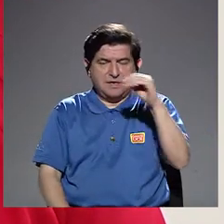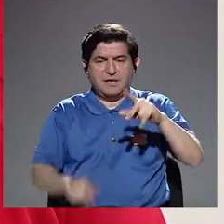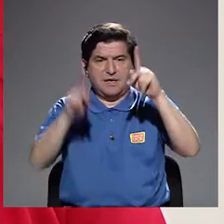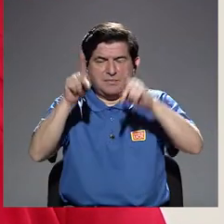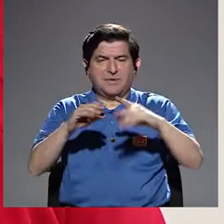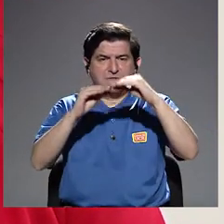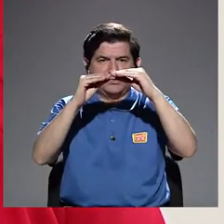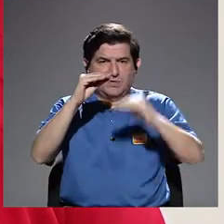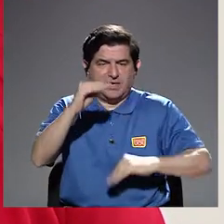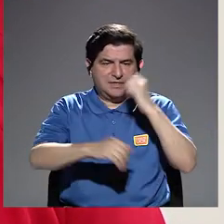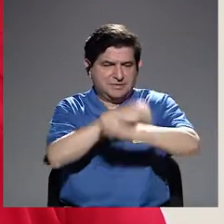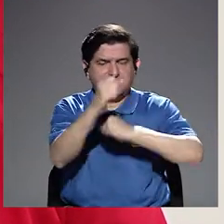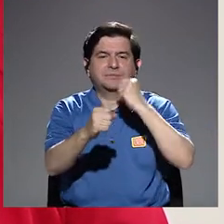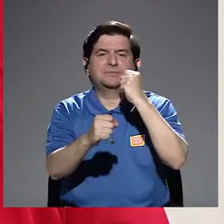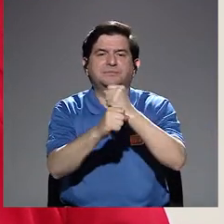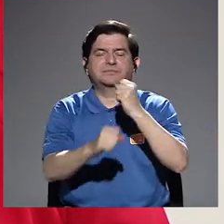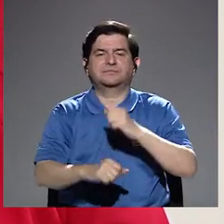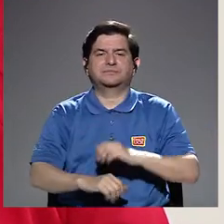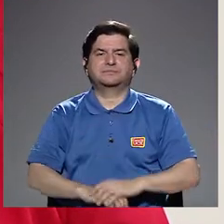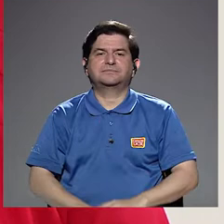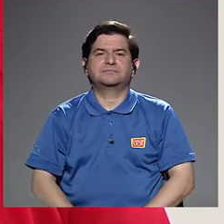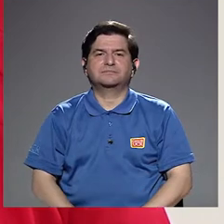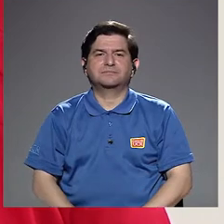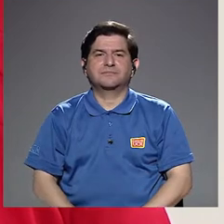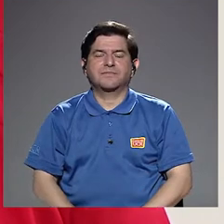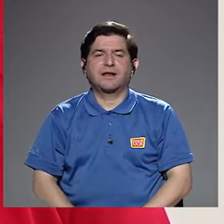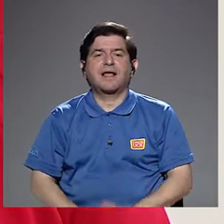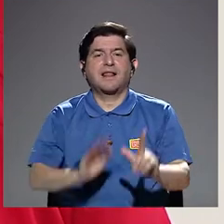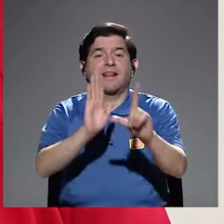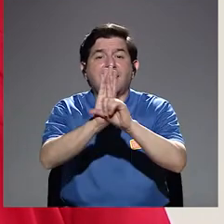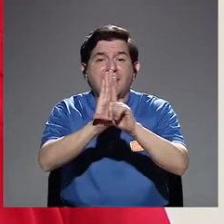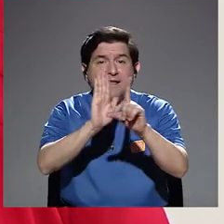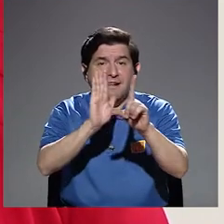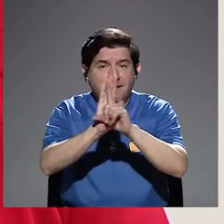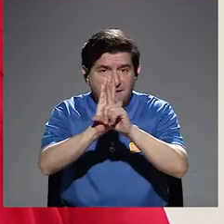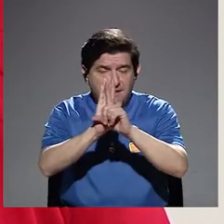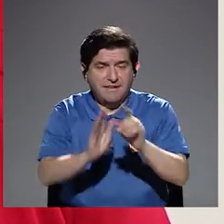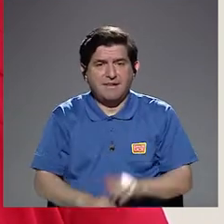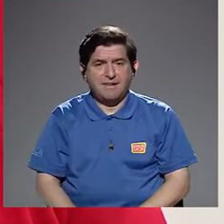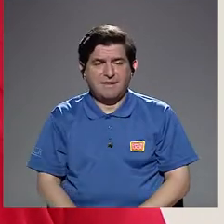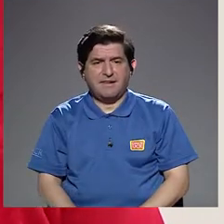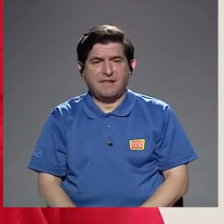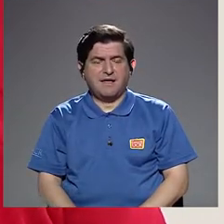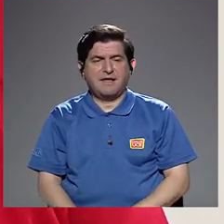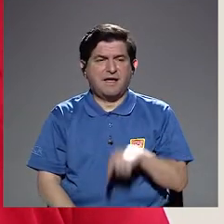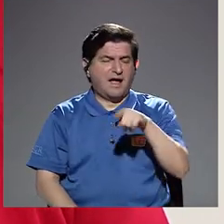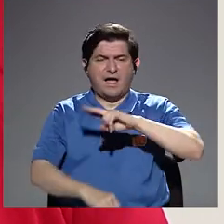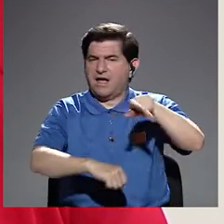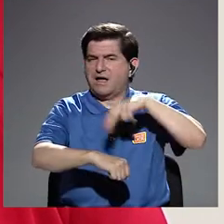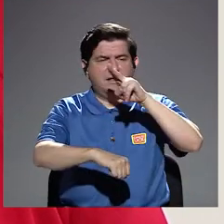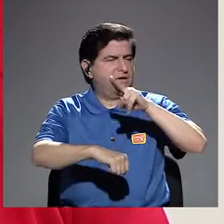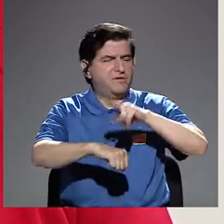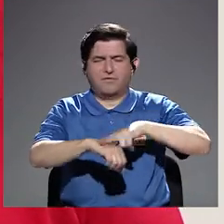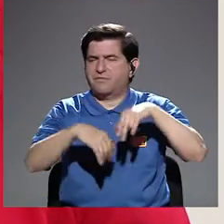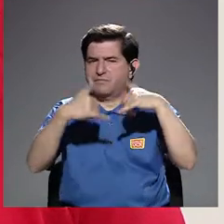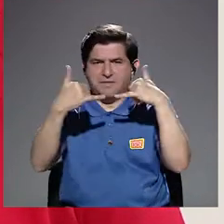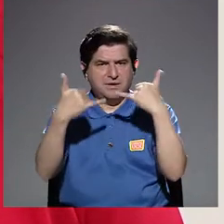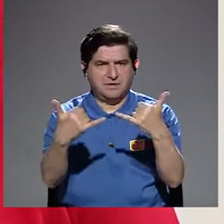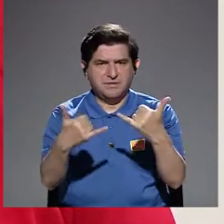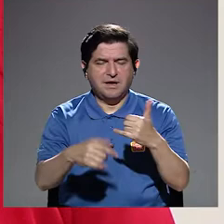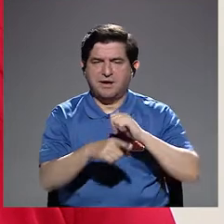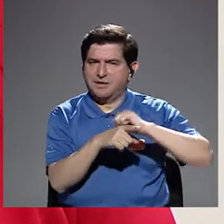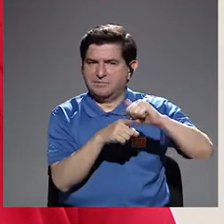personas menores de edad. La ley viene a dejar de normalizar estas